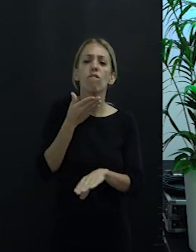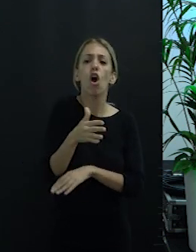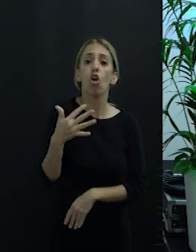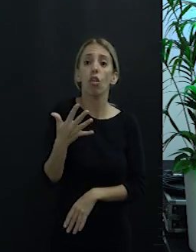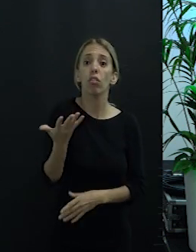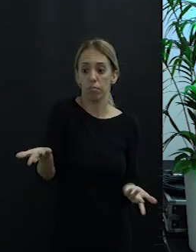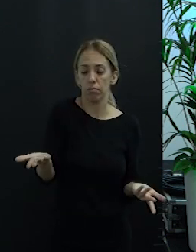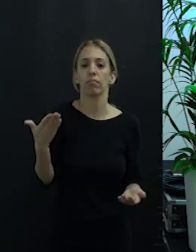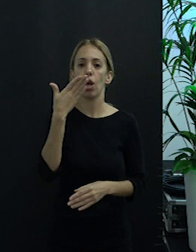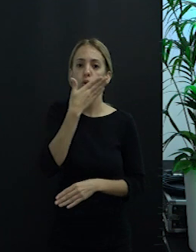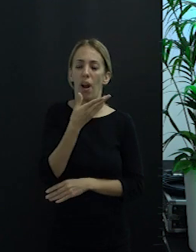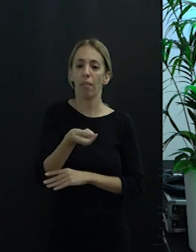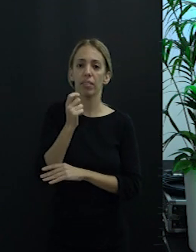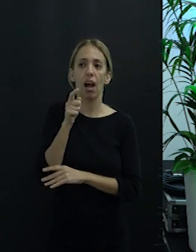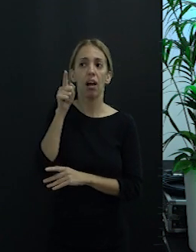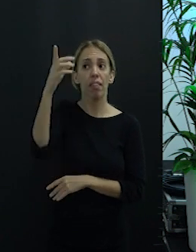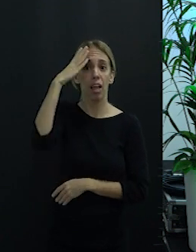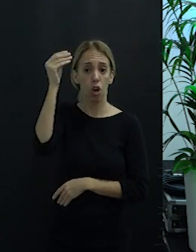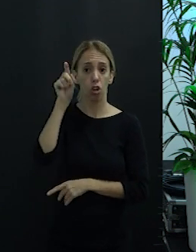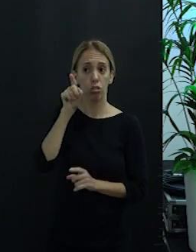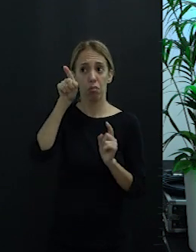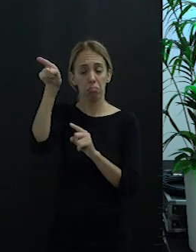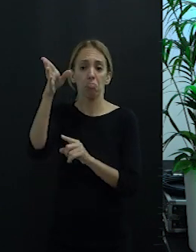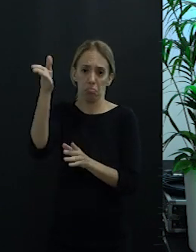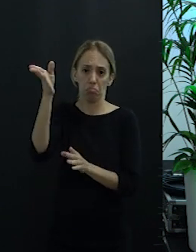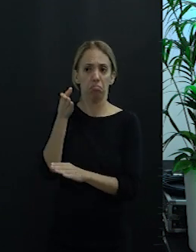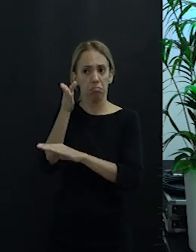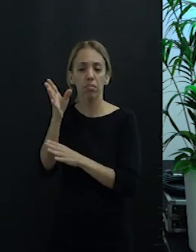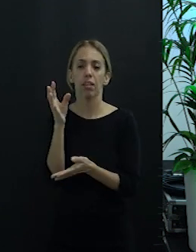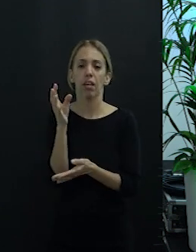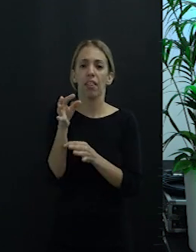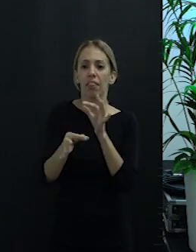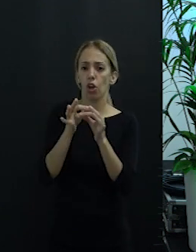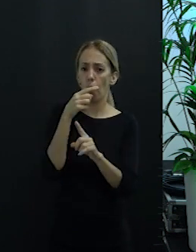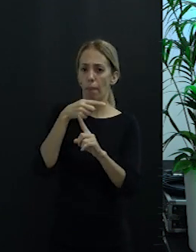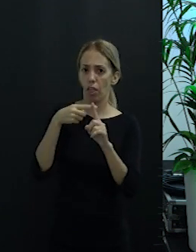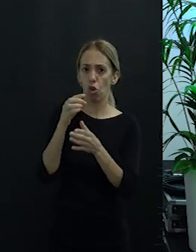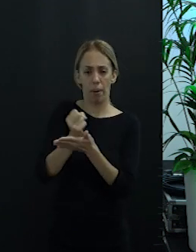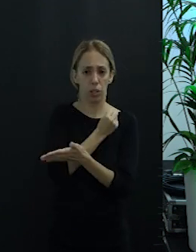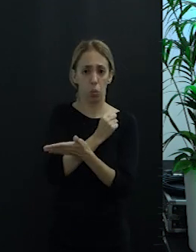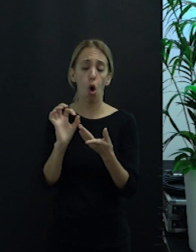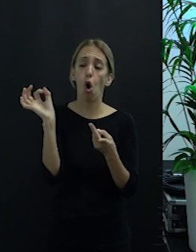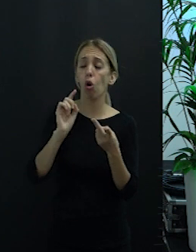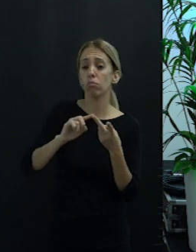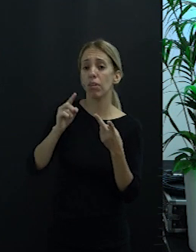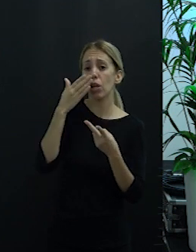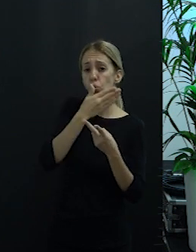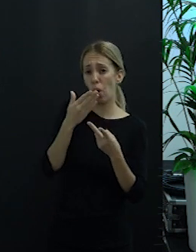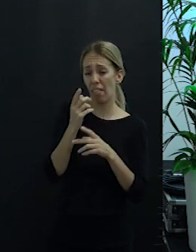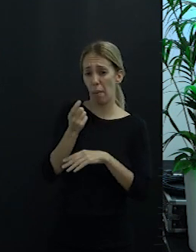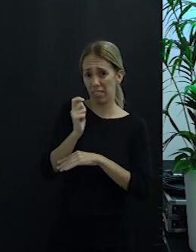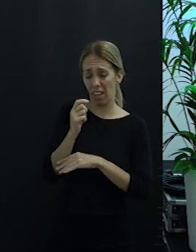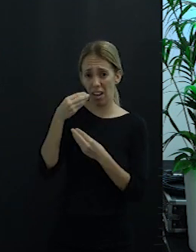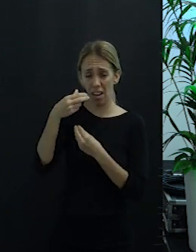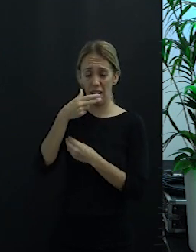A la escuela de pesca de Lanzarote y me matriculo en un ciclo de grado medio. A la escuela de pesca de Las Palmas, ciclo de grado medio.